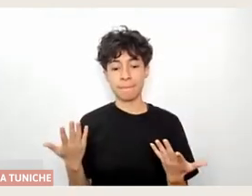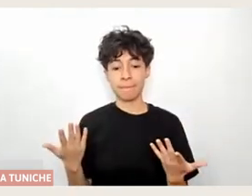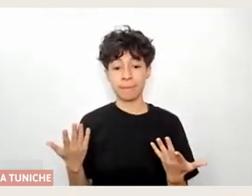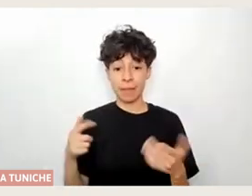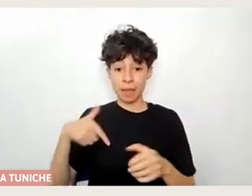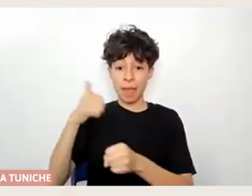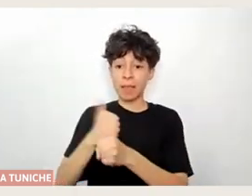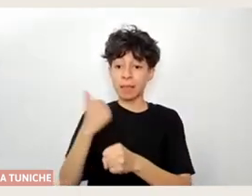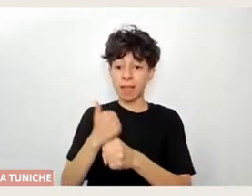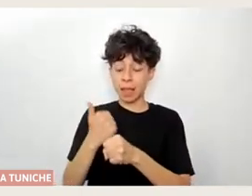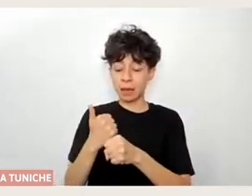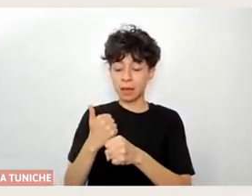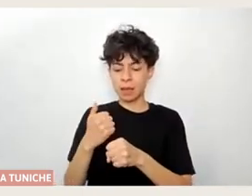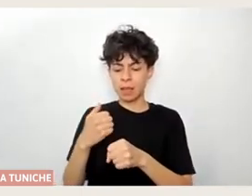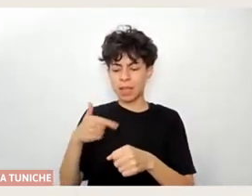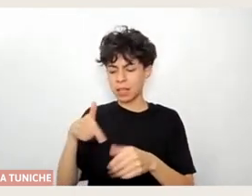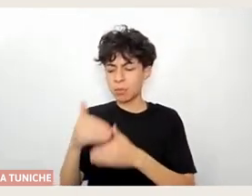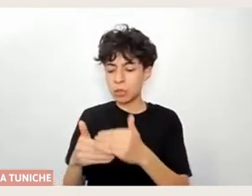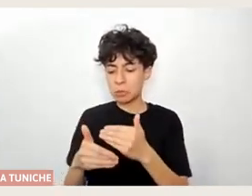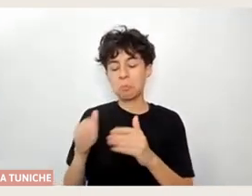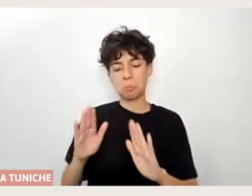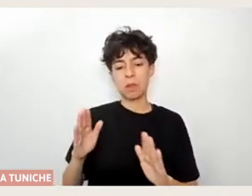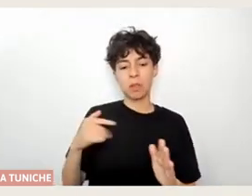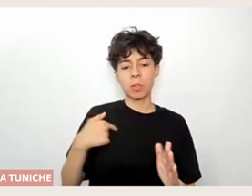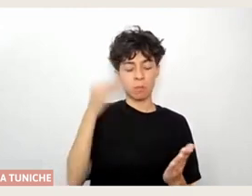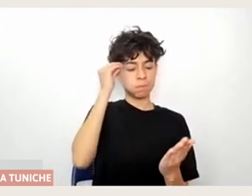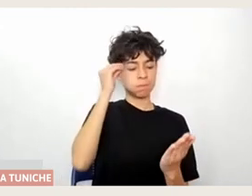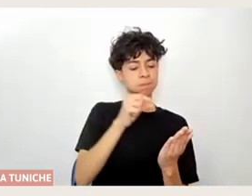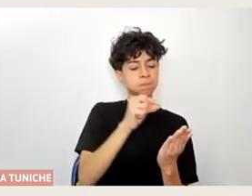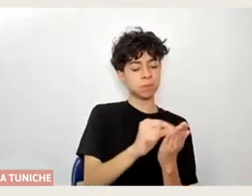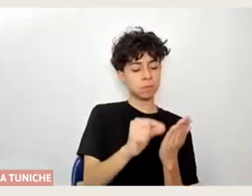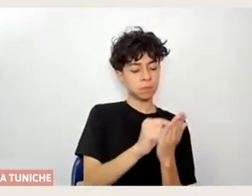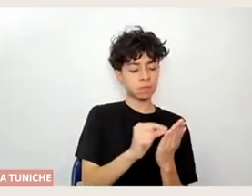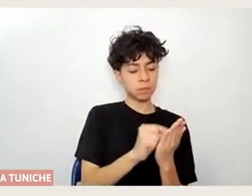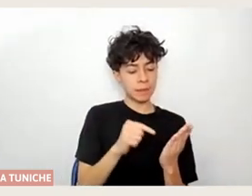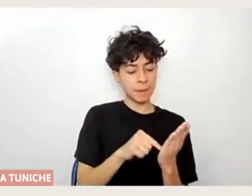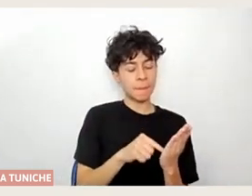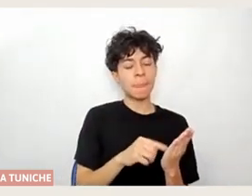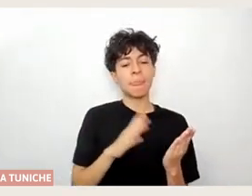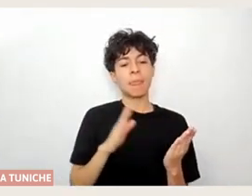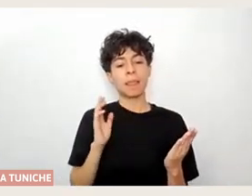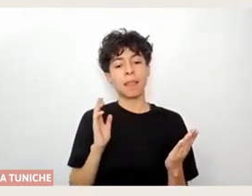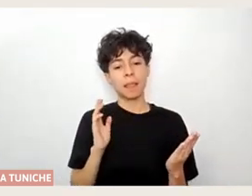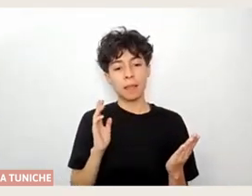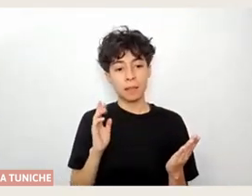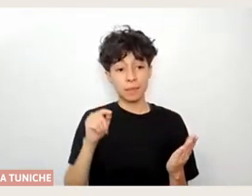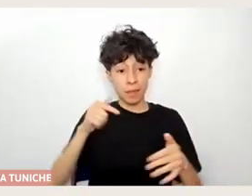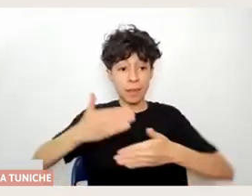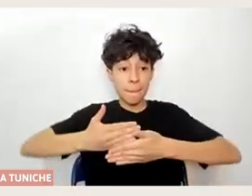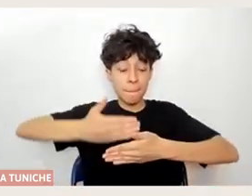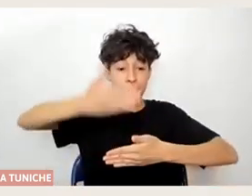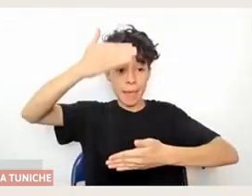tengo anotado algunos pequeños apuntes. La página me parece muy acorde y fidedigna